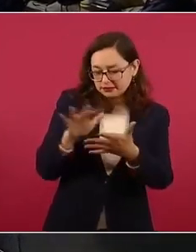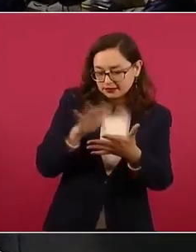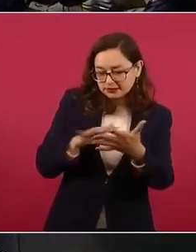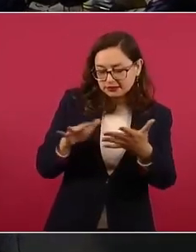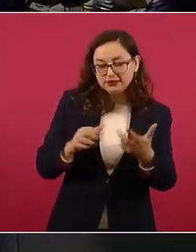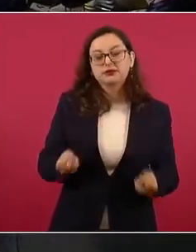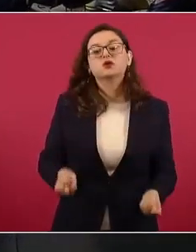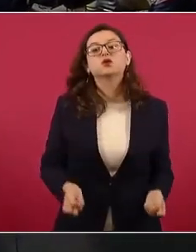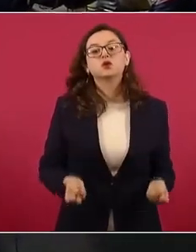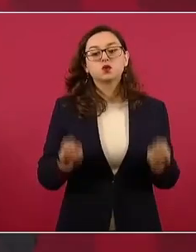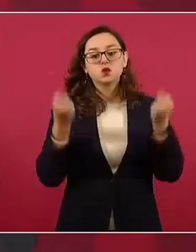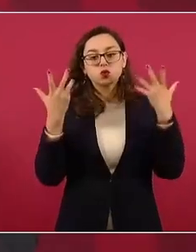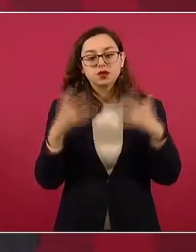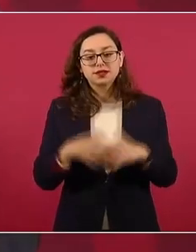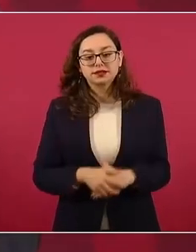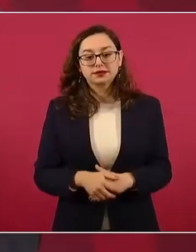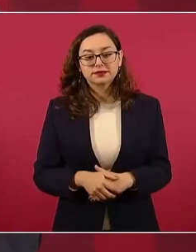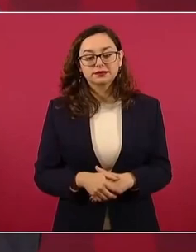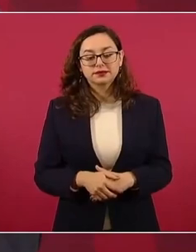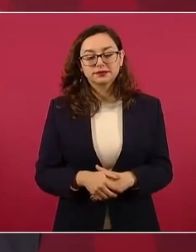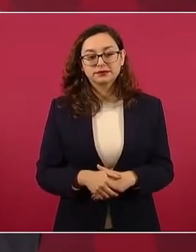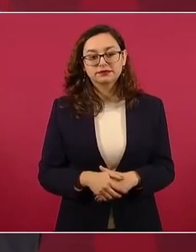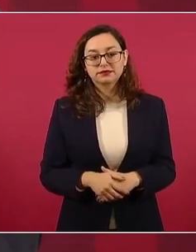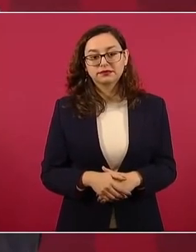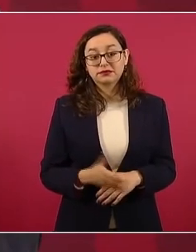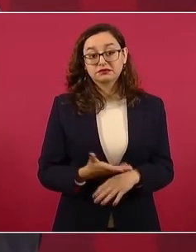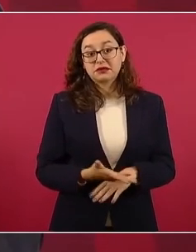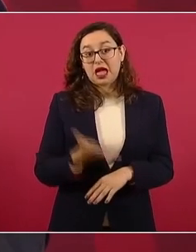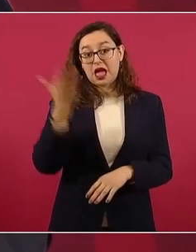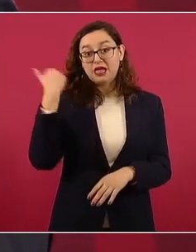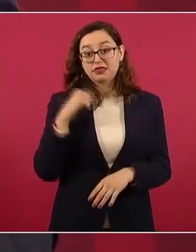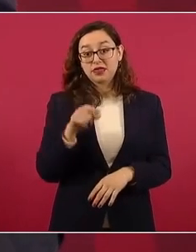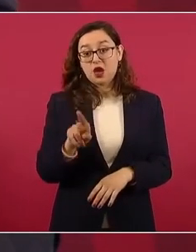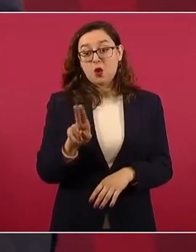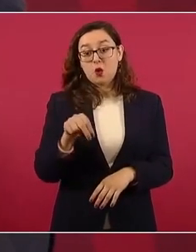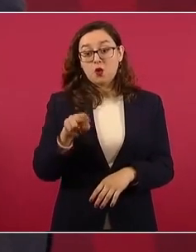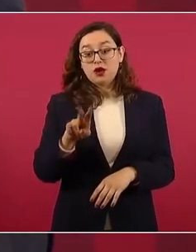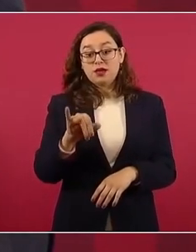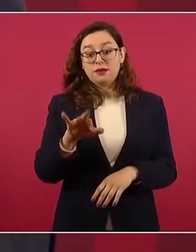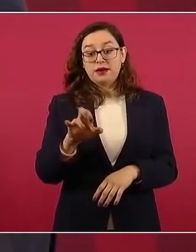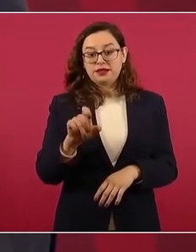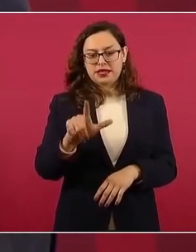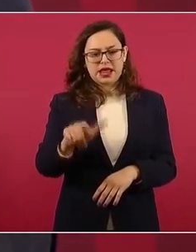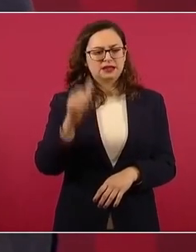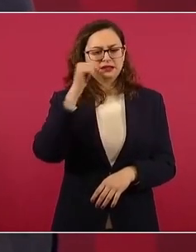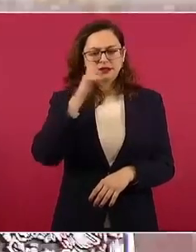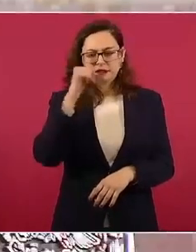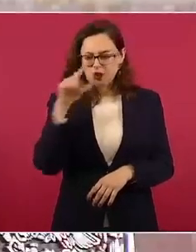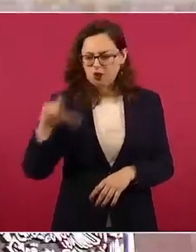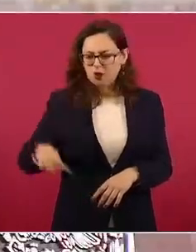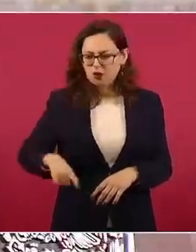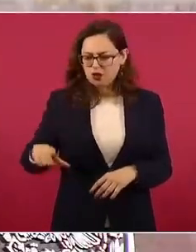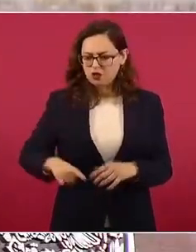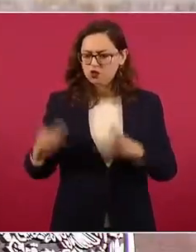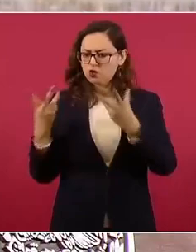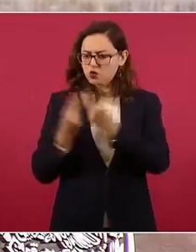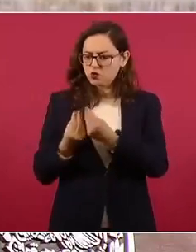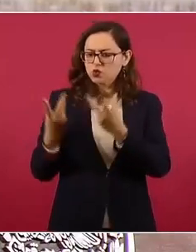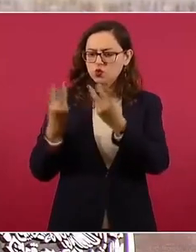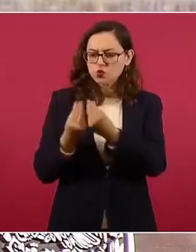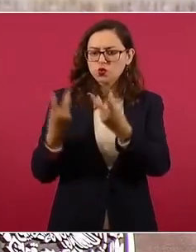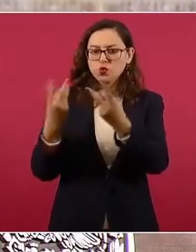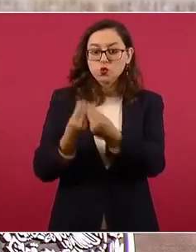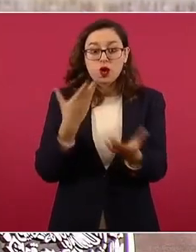pero ahora se volvió opositor por otras